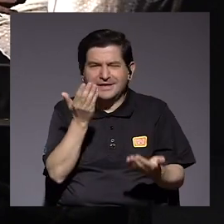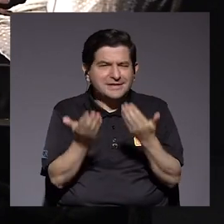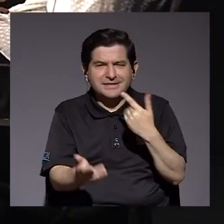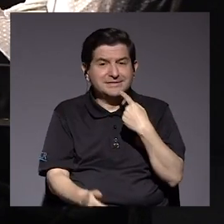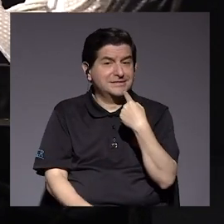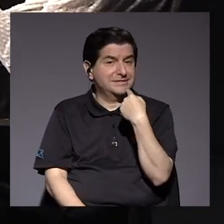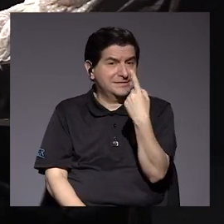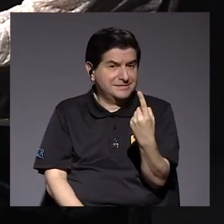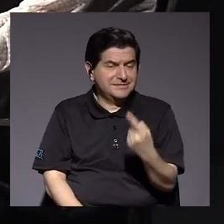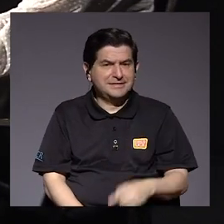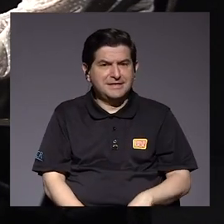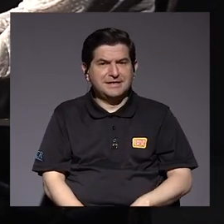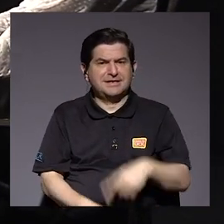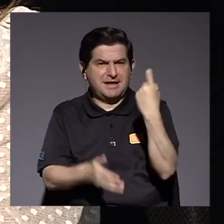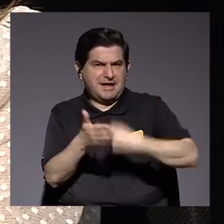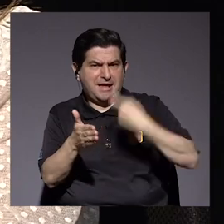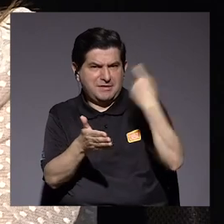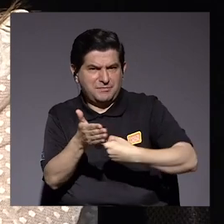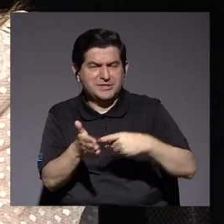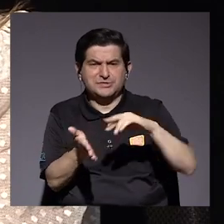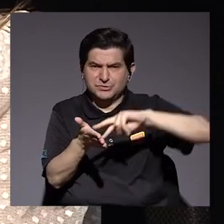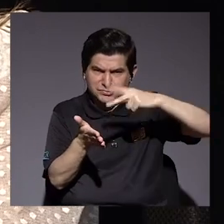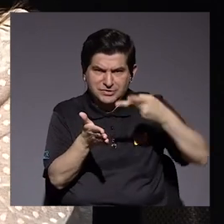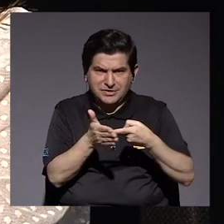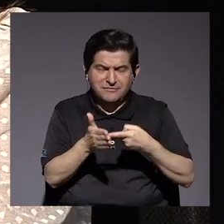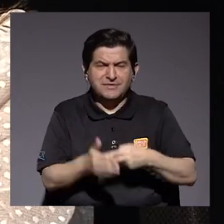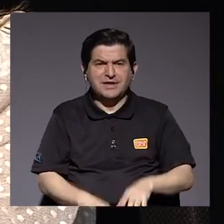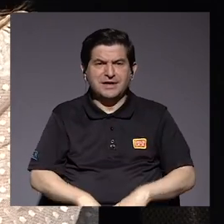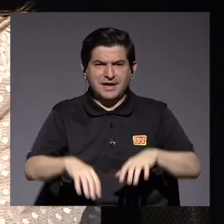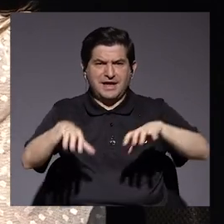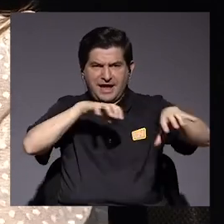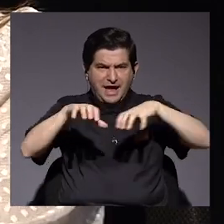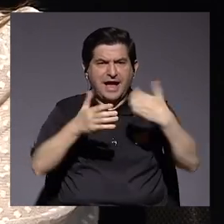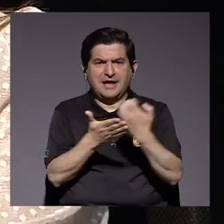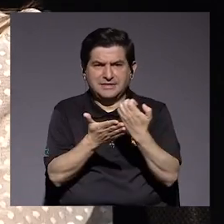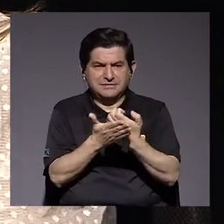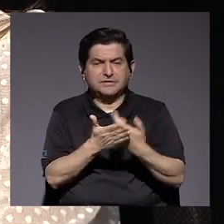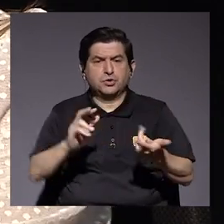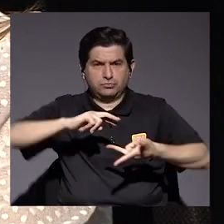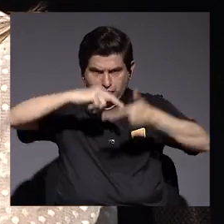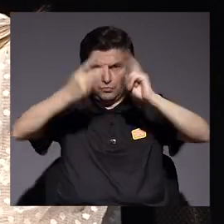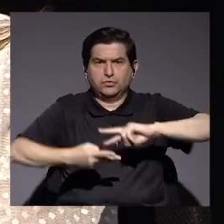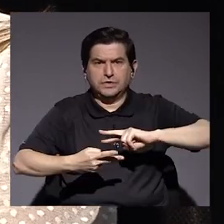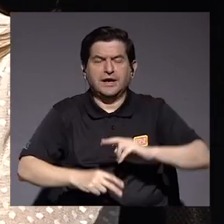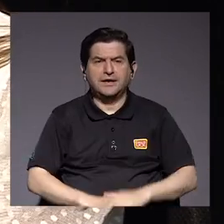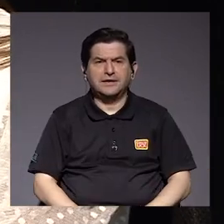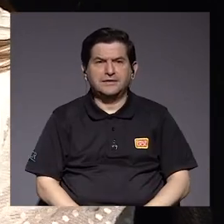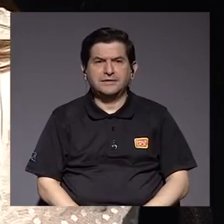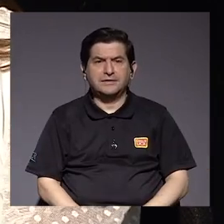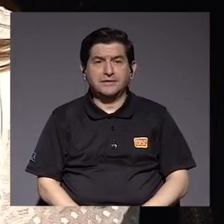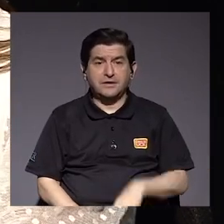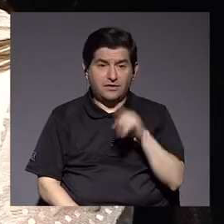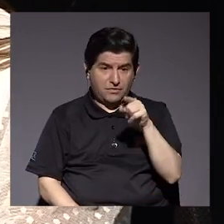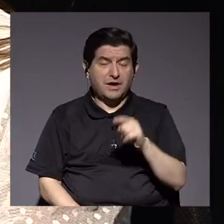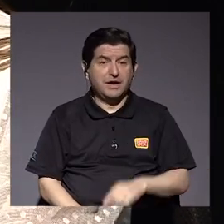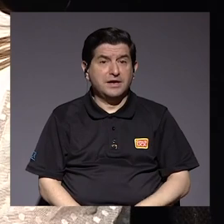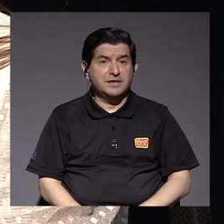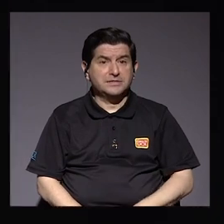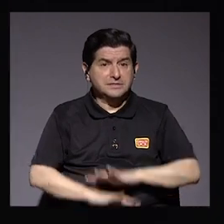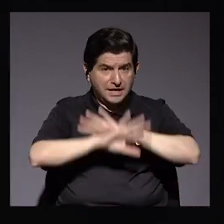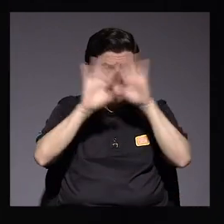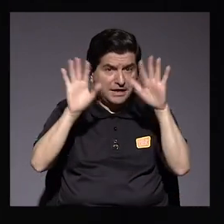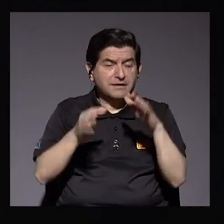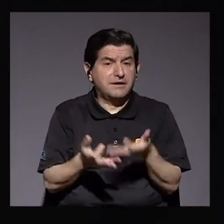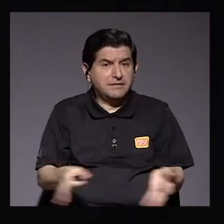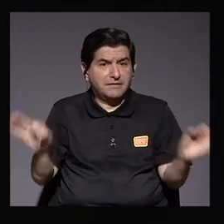creería y yo no podría decir que el poner impuestos sea un tema de reactivación económica. Para nada, al contrario. Es importante que haga esa